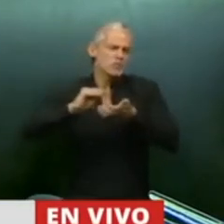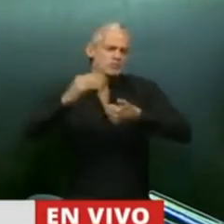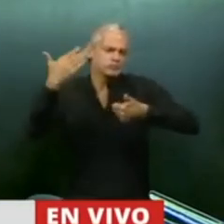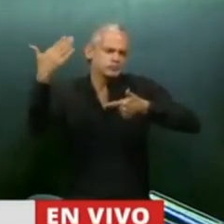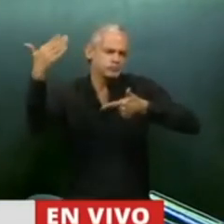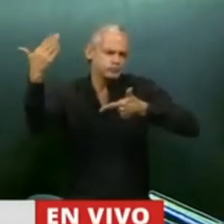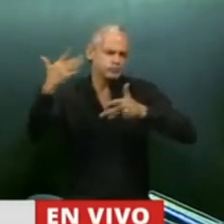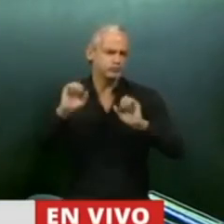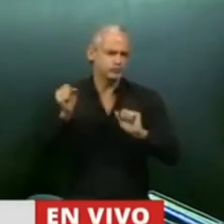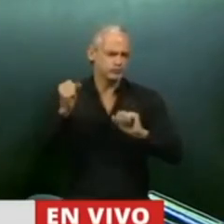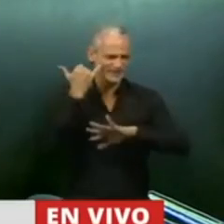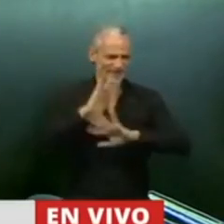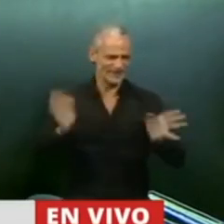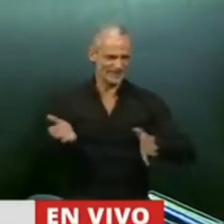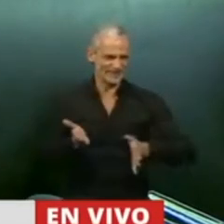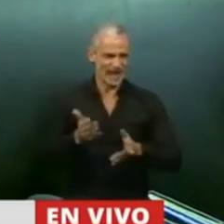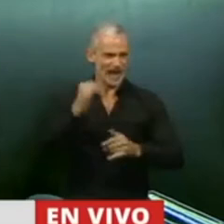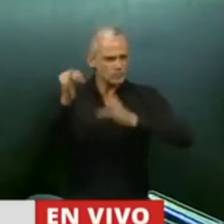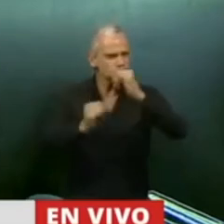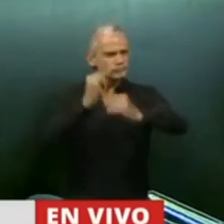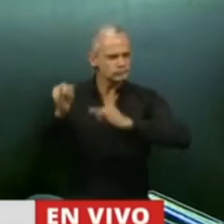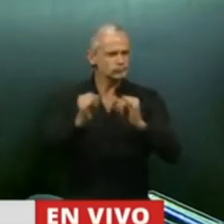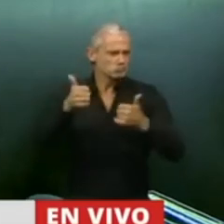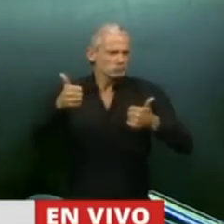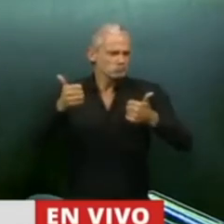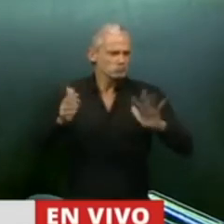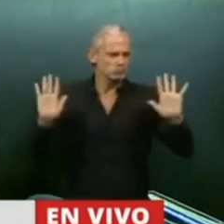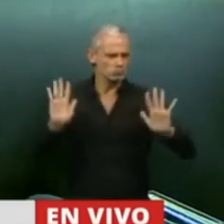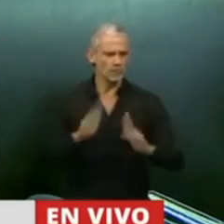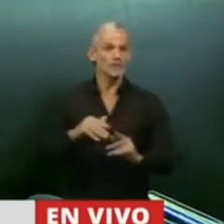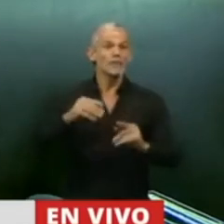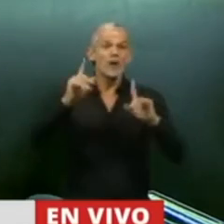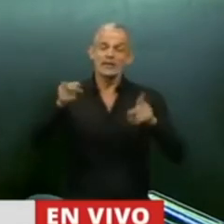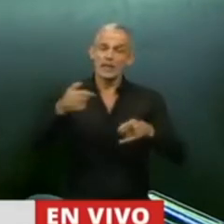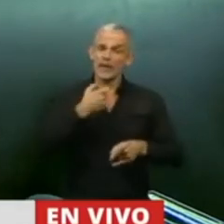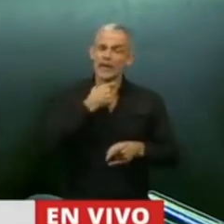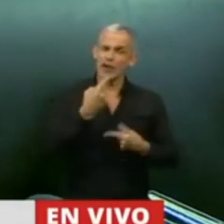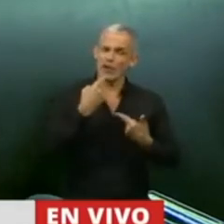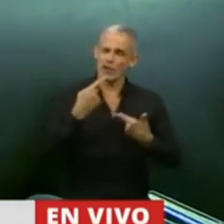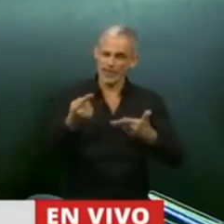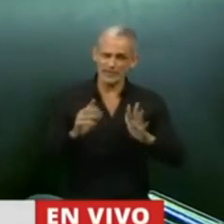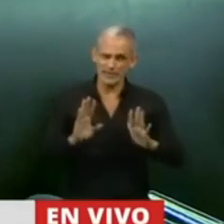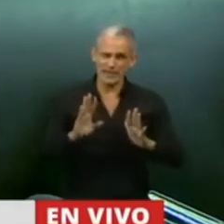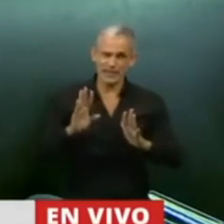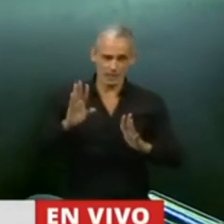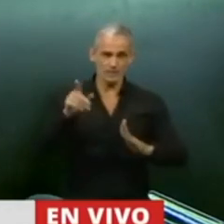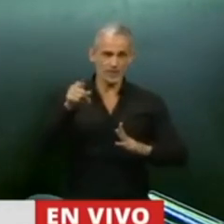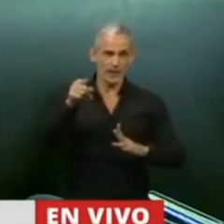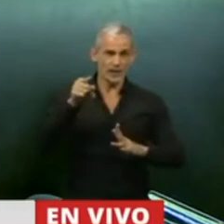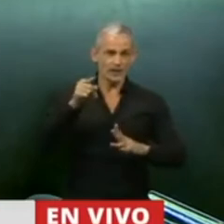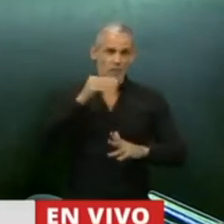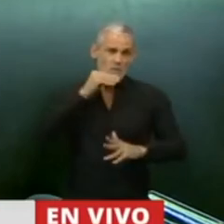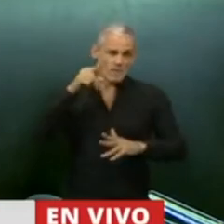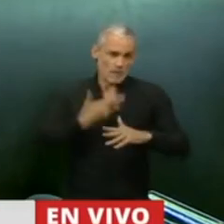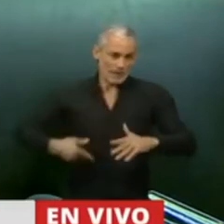que expuso tuvo la oportunidad de destacarlo como corresponde. Pero no quiero dejar pasar, en cabeza del Presidente de la Cámara,